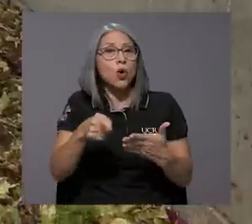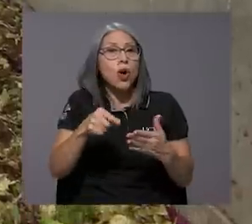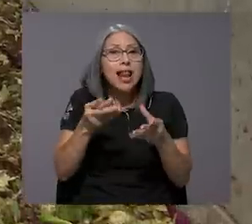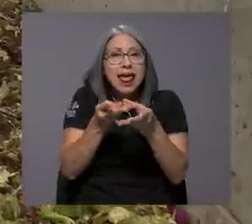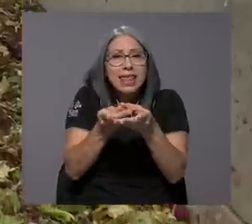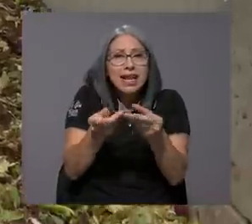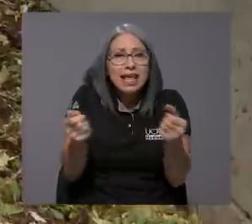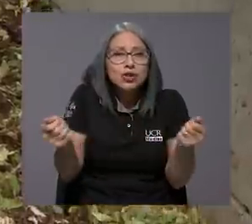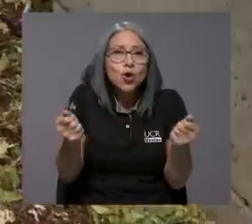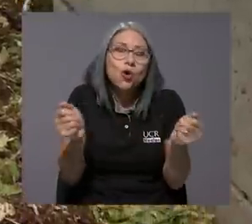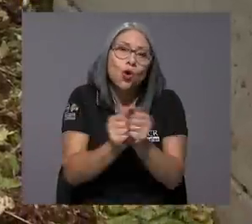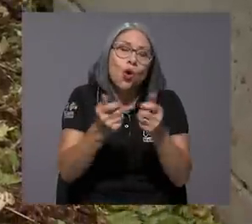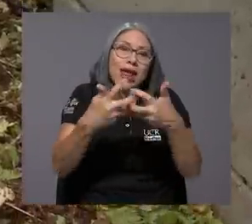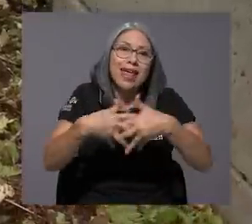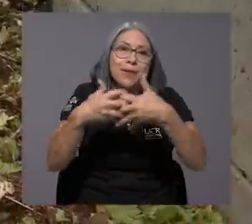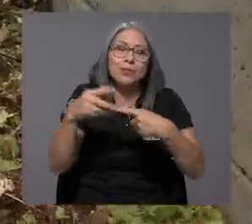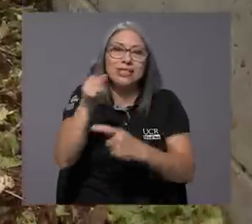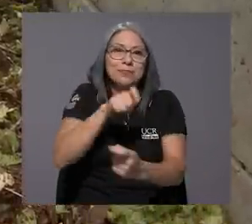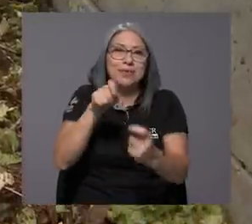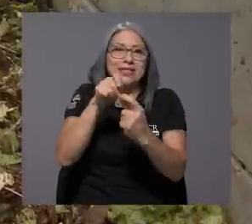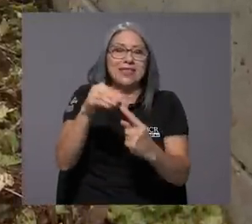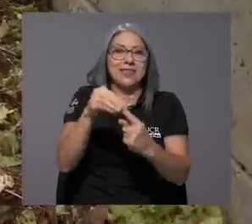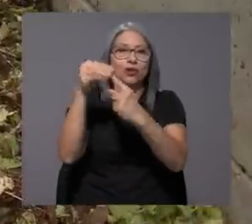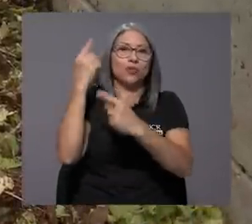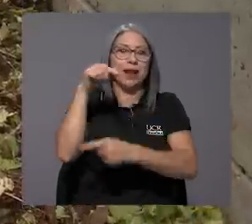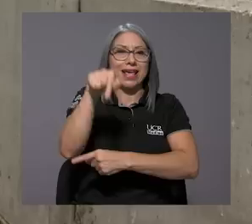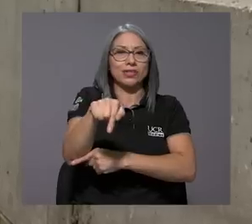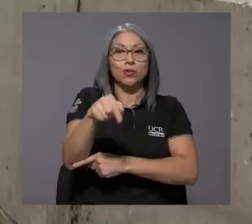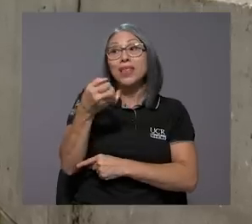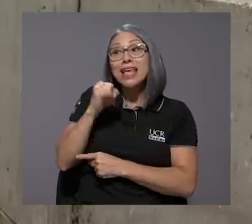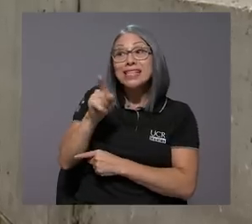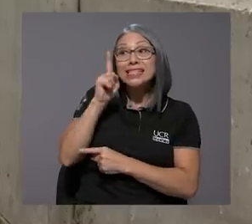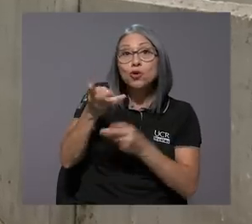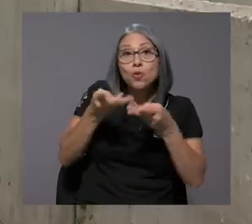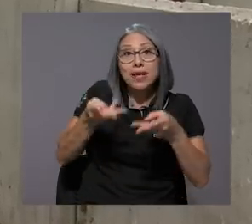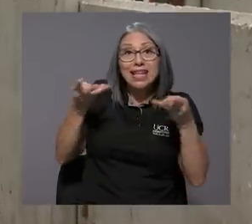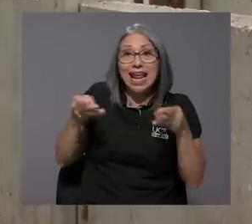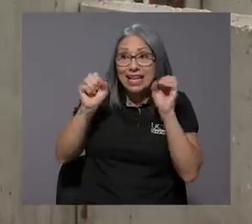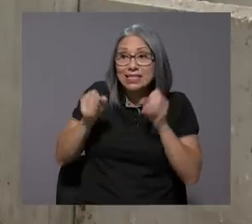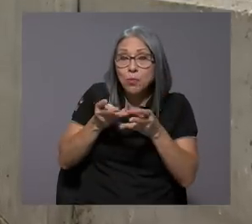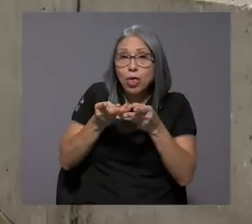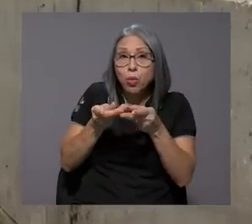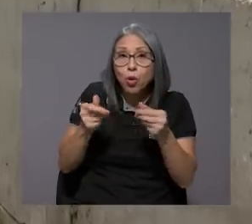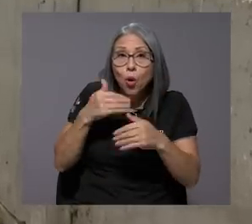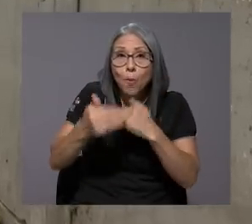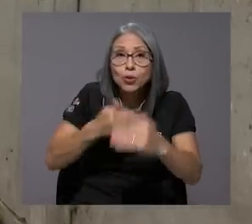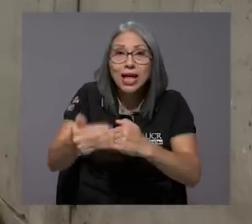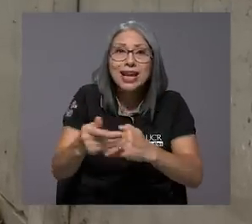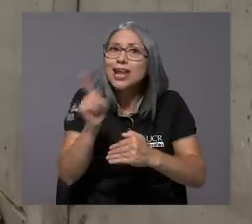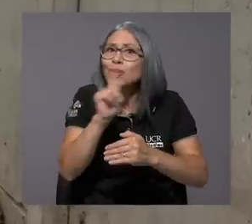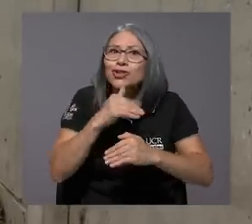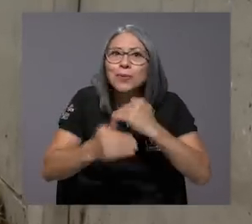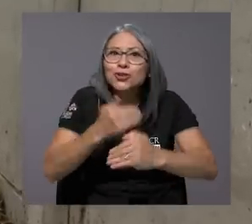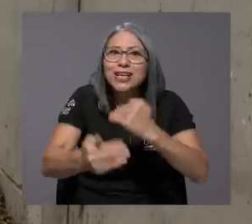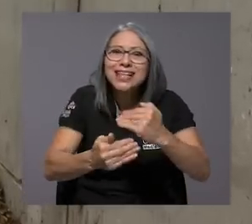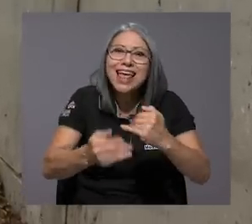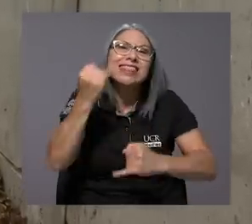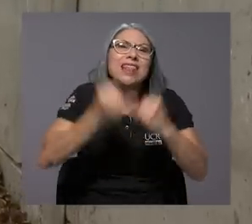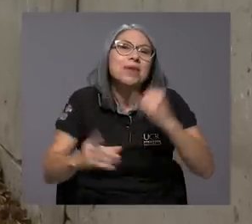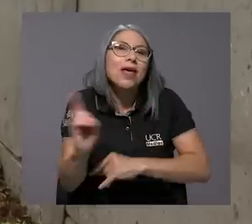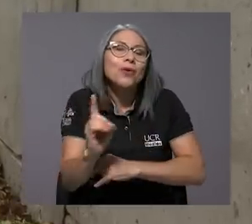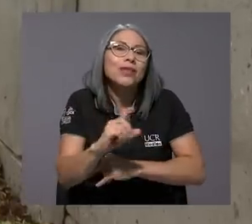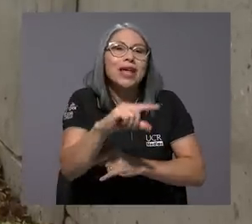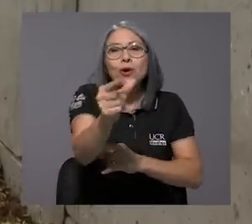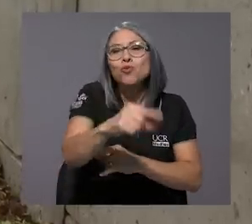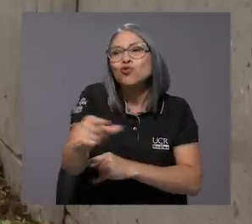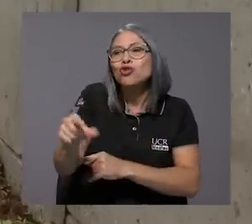del material en equipos específicos para esto. Si un material compostable no se procesa, termina en un río o en